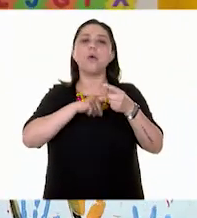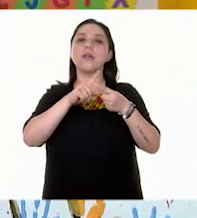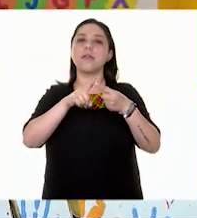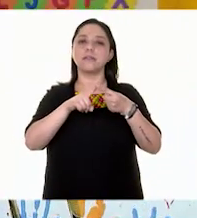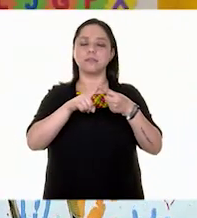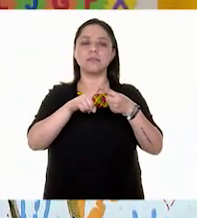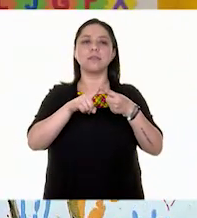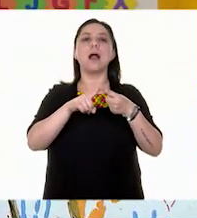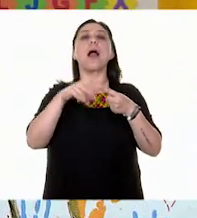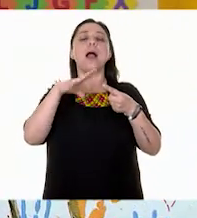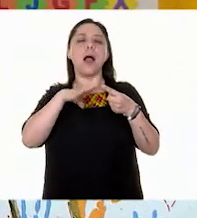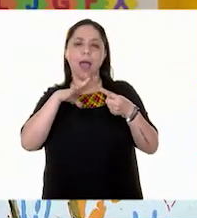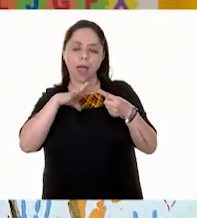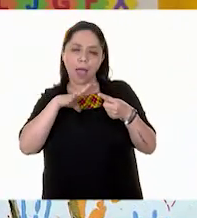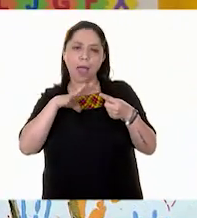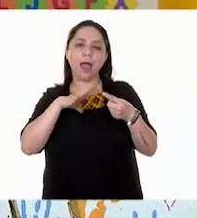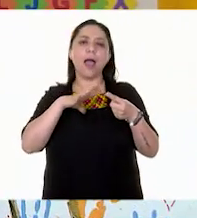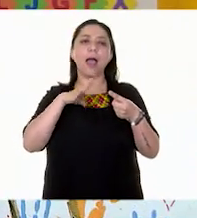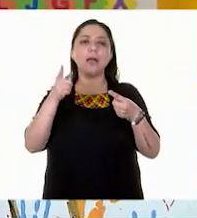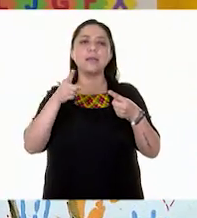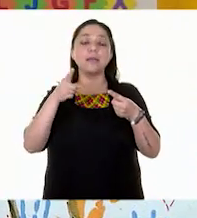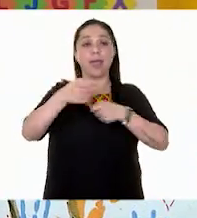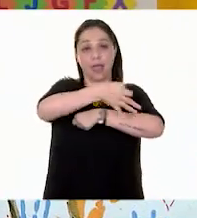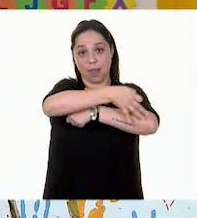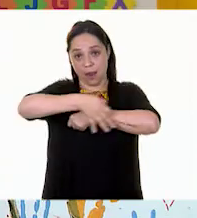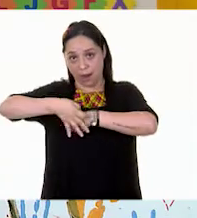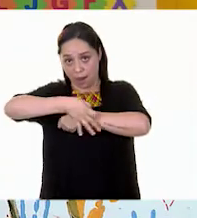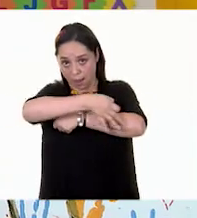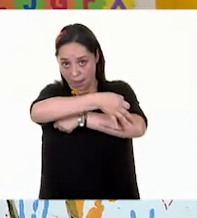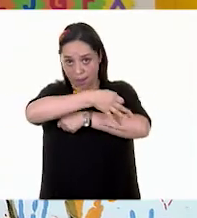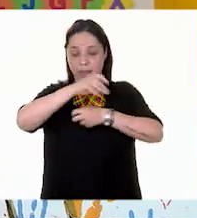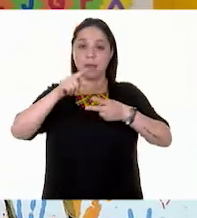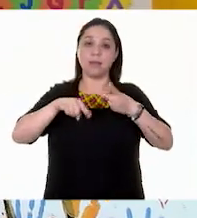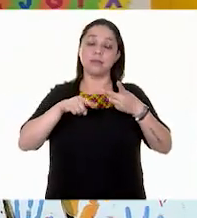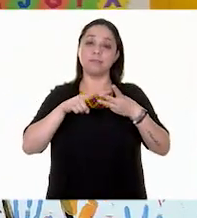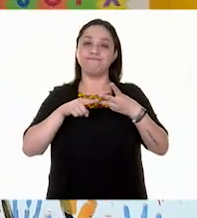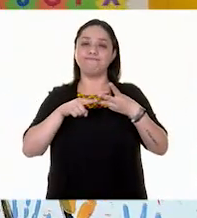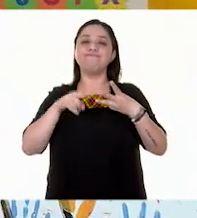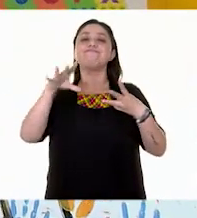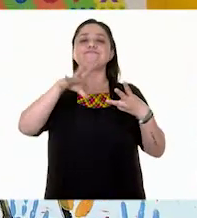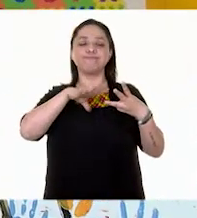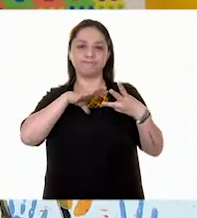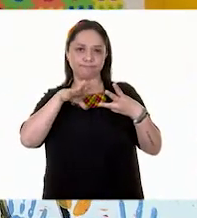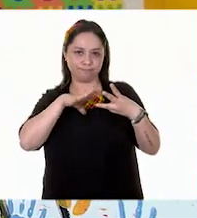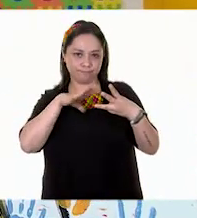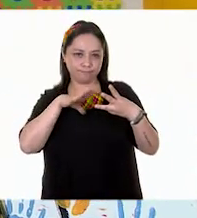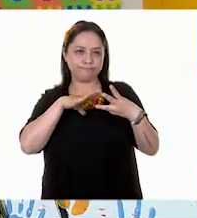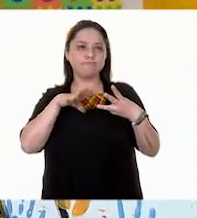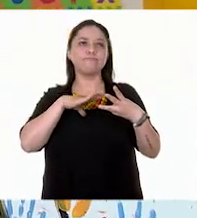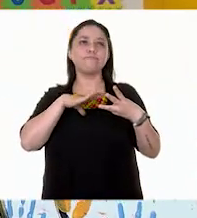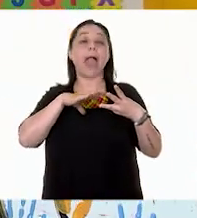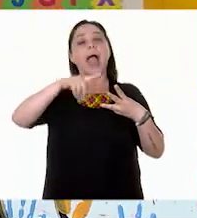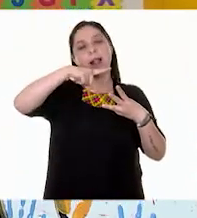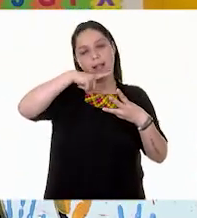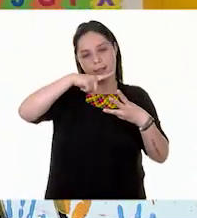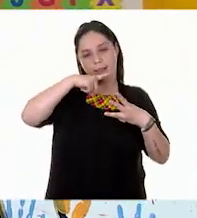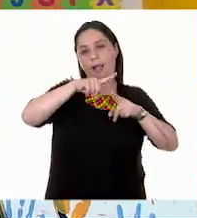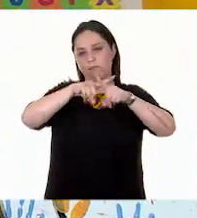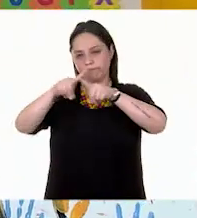Tenemos una regla. Tenemos lápices.